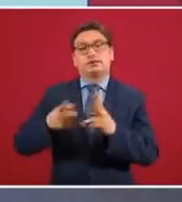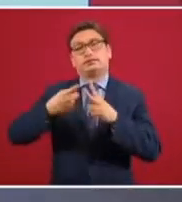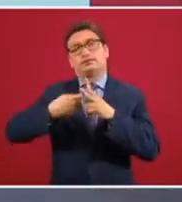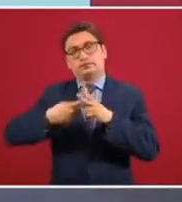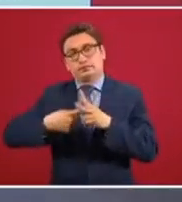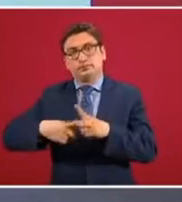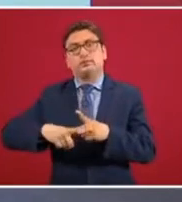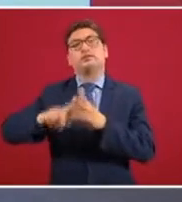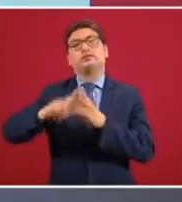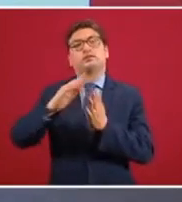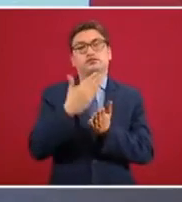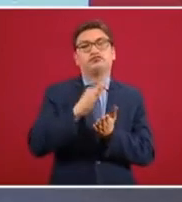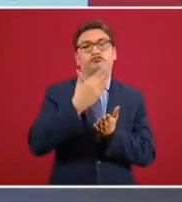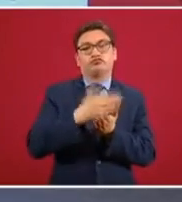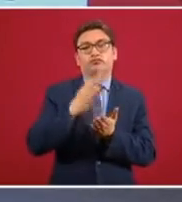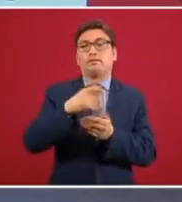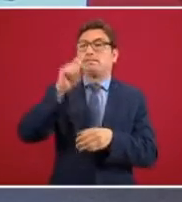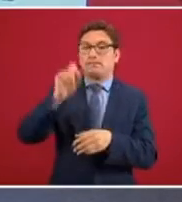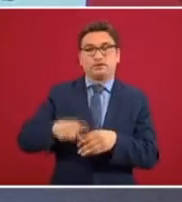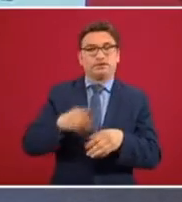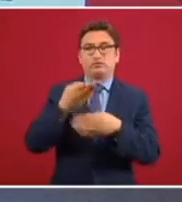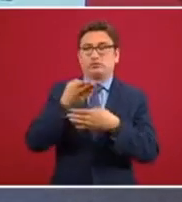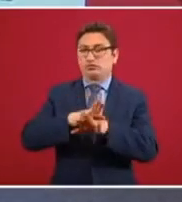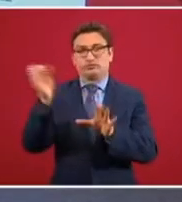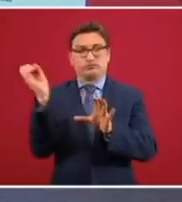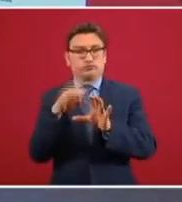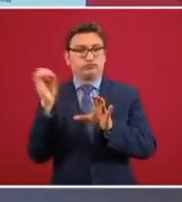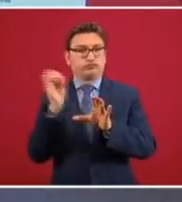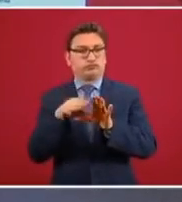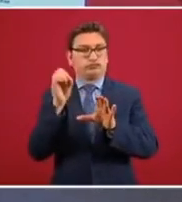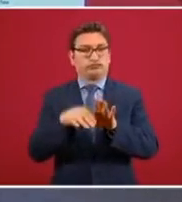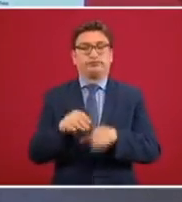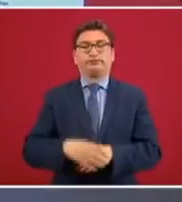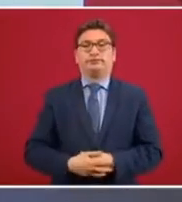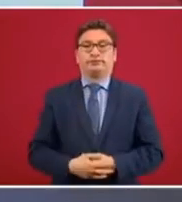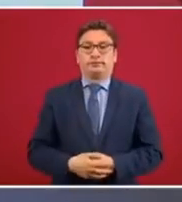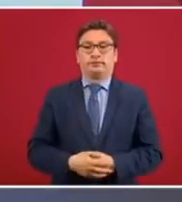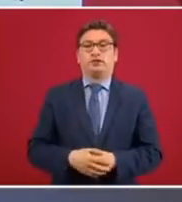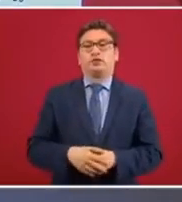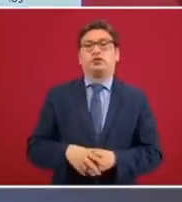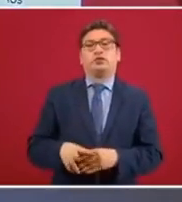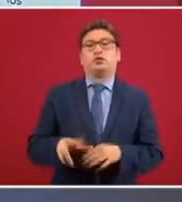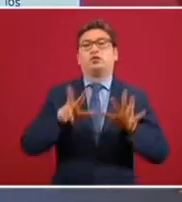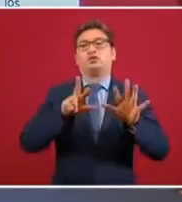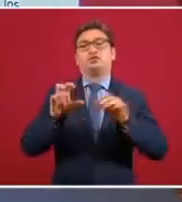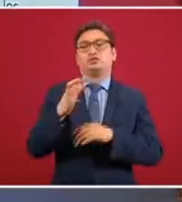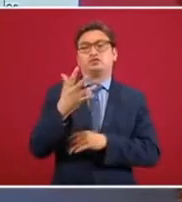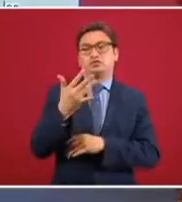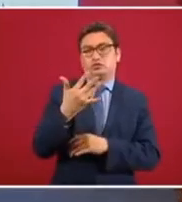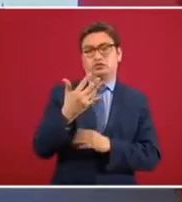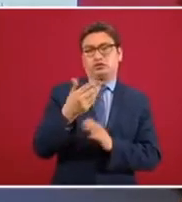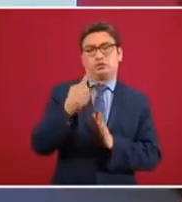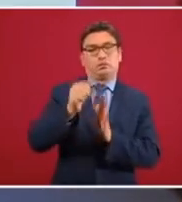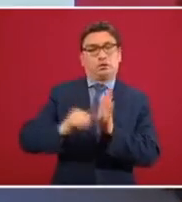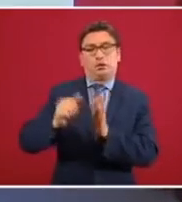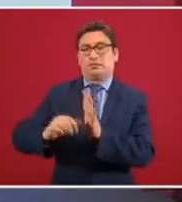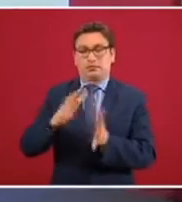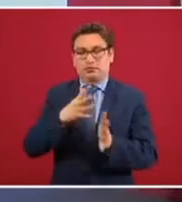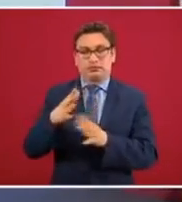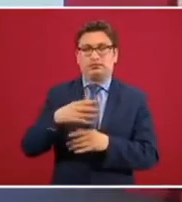a abonar ahí mismo como ochocientos cincuenta pesos, ya les van a decir,